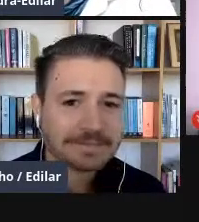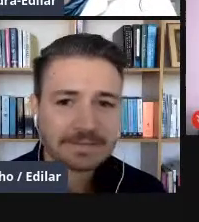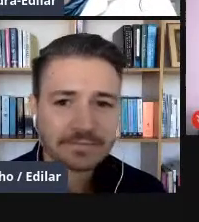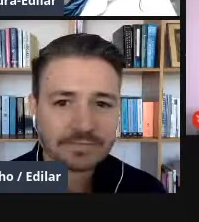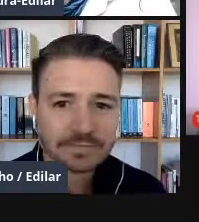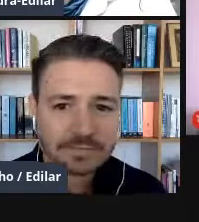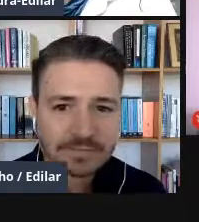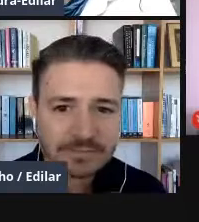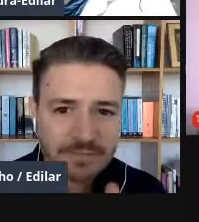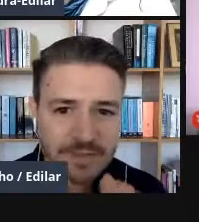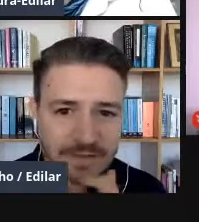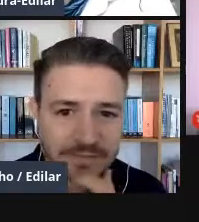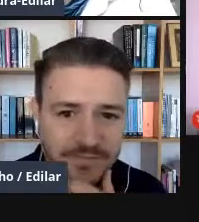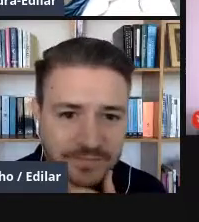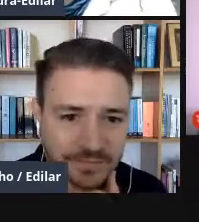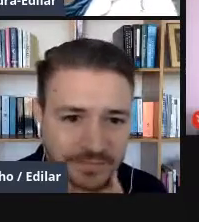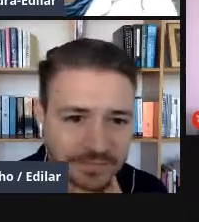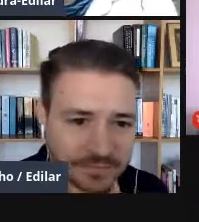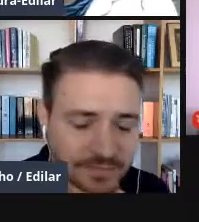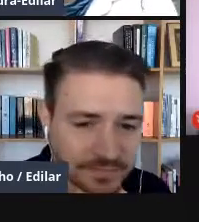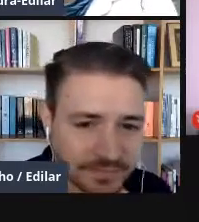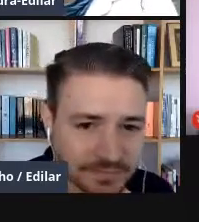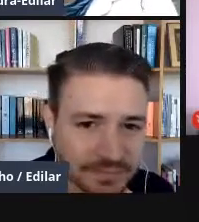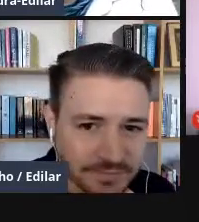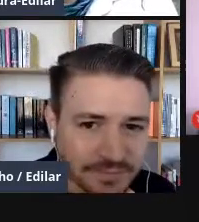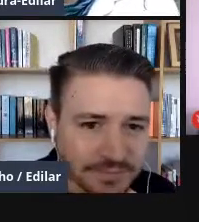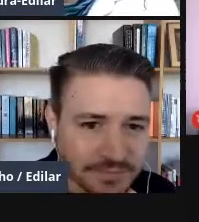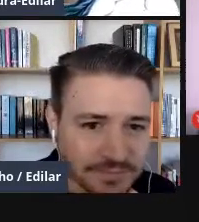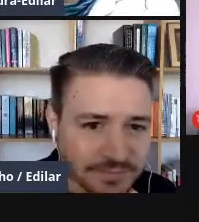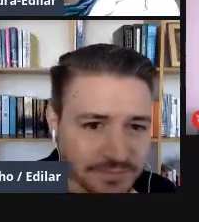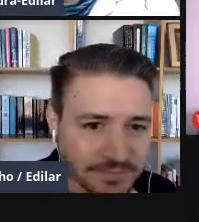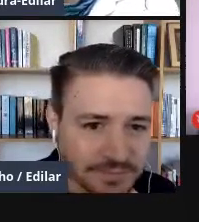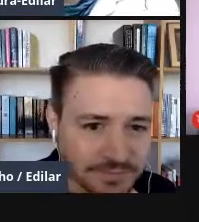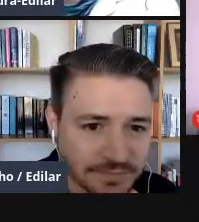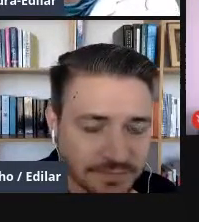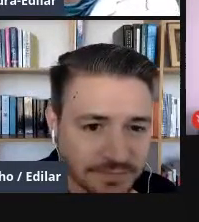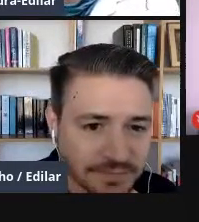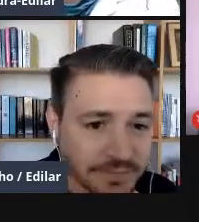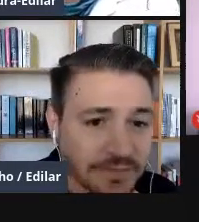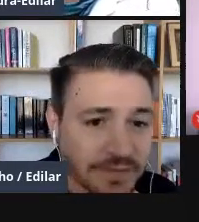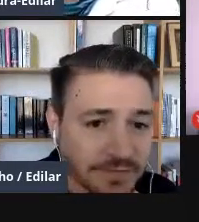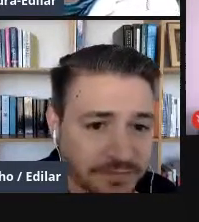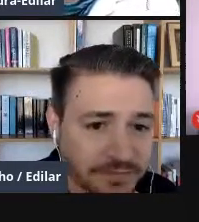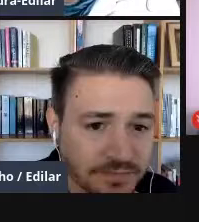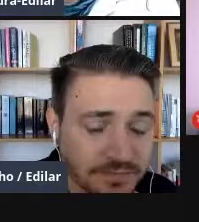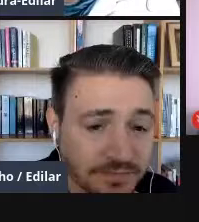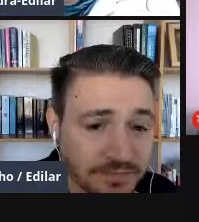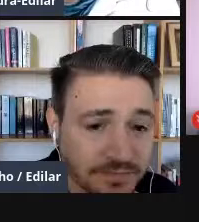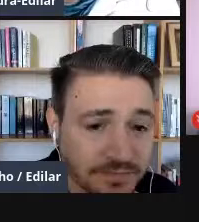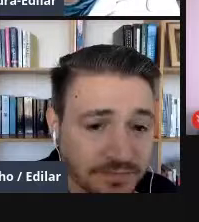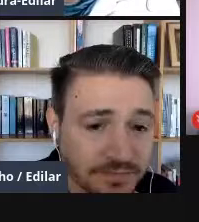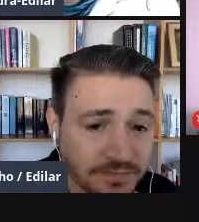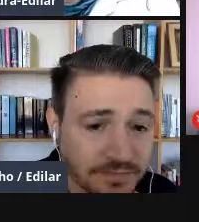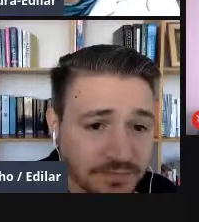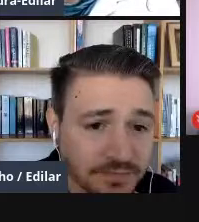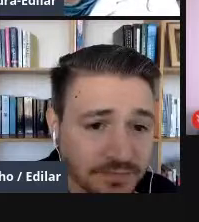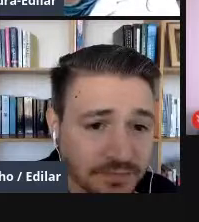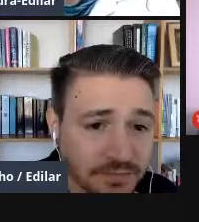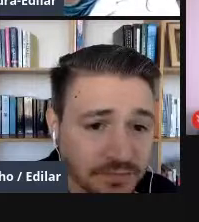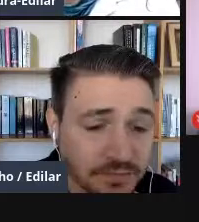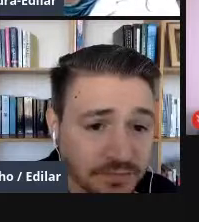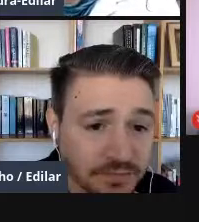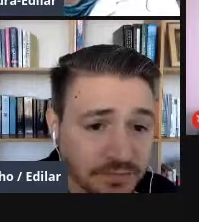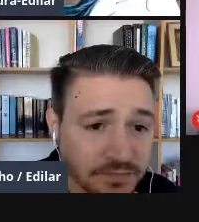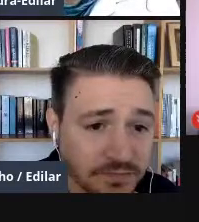coloco en el ícono de la persona. Por ejemplo, Jacobo ahorita tiene su cámara activada, ¿sí? Entonces, yo puedo hacer dos cosas